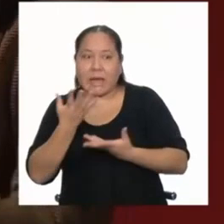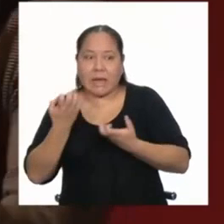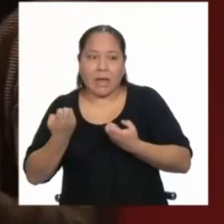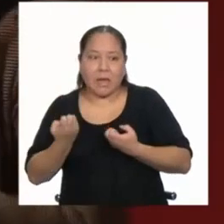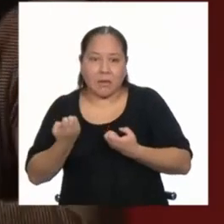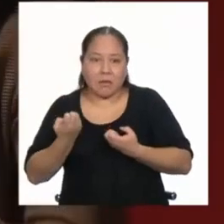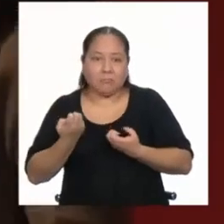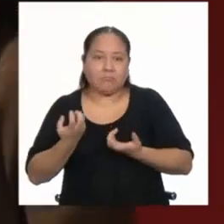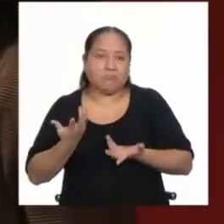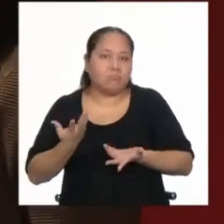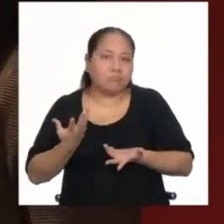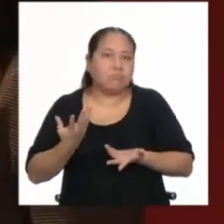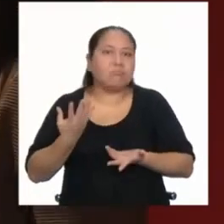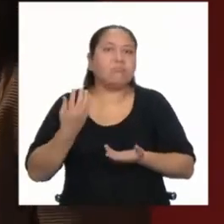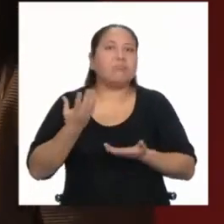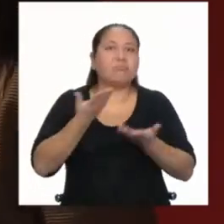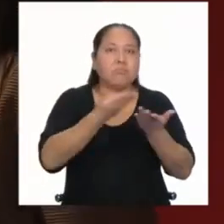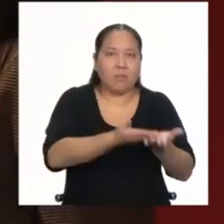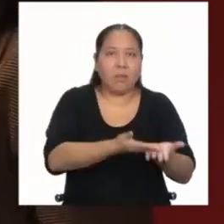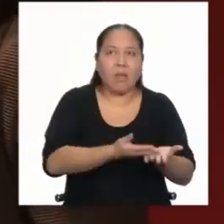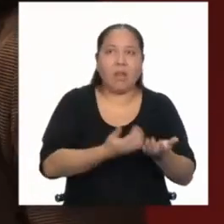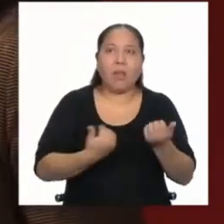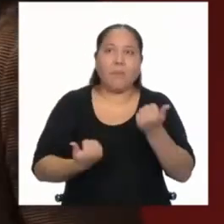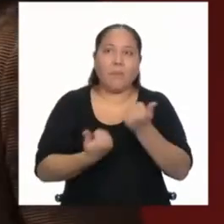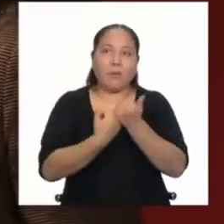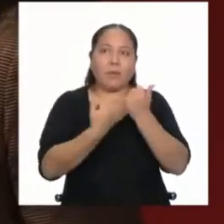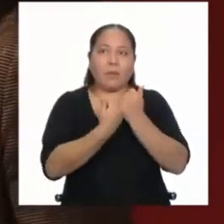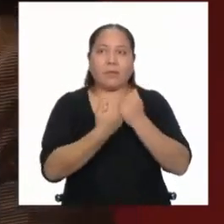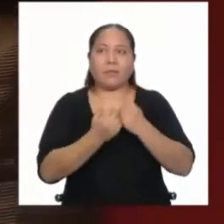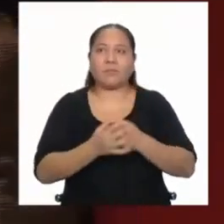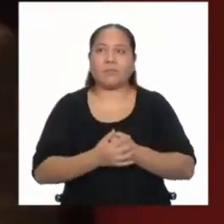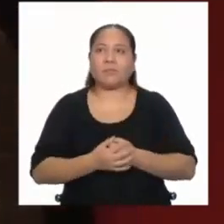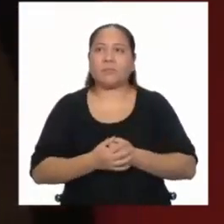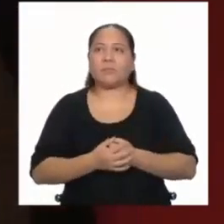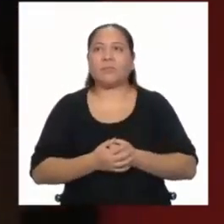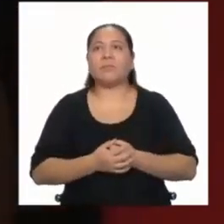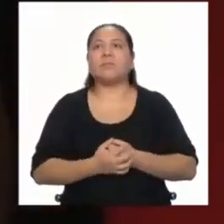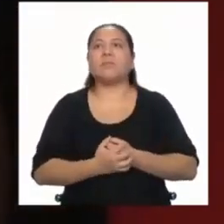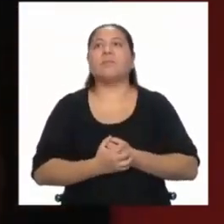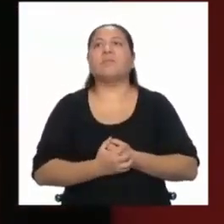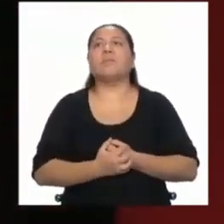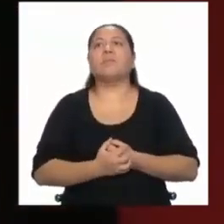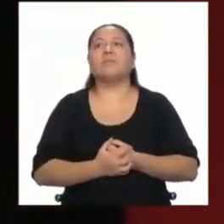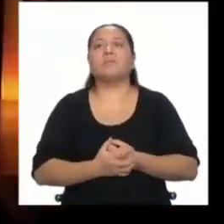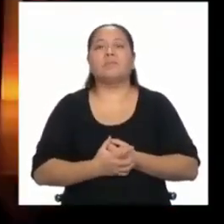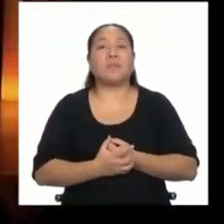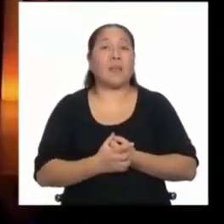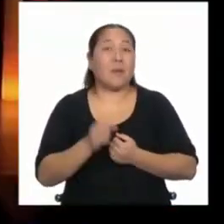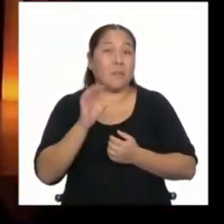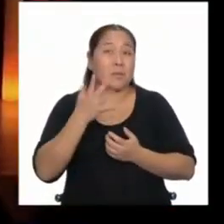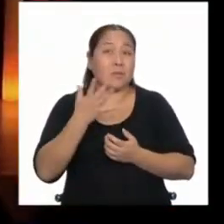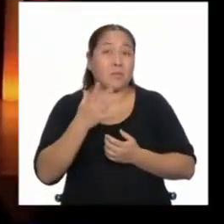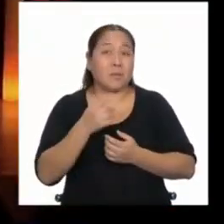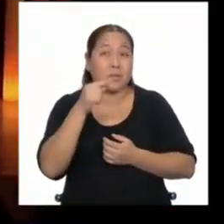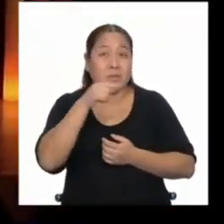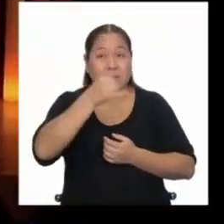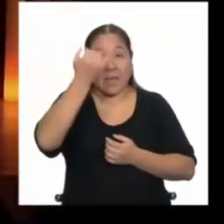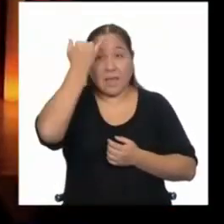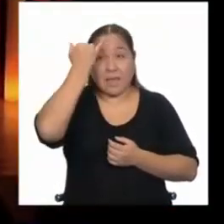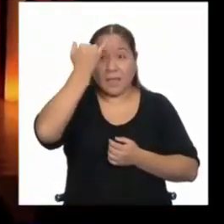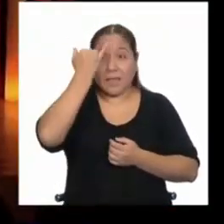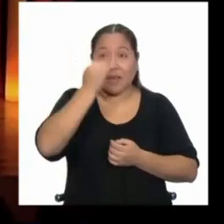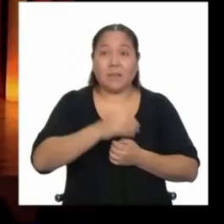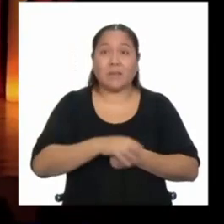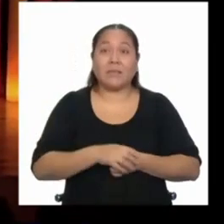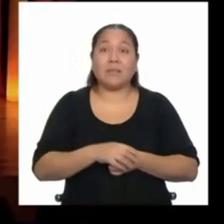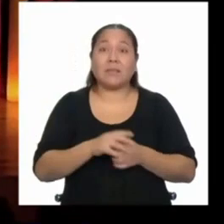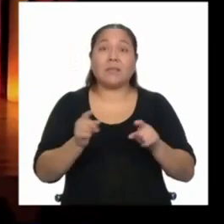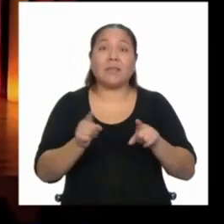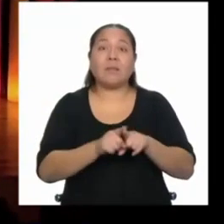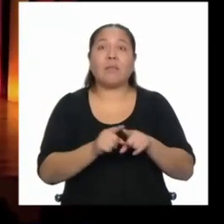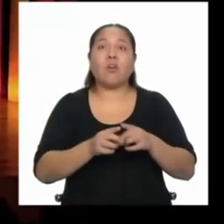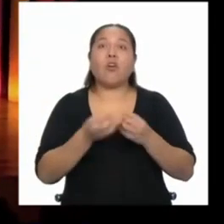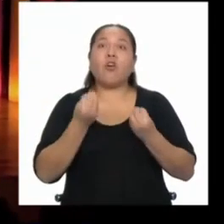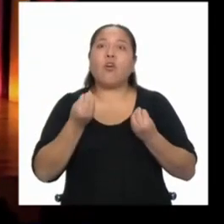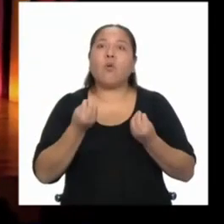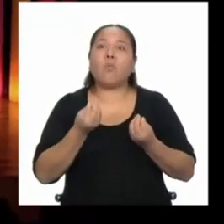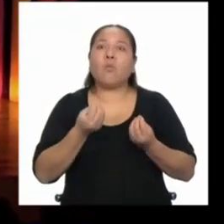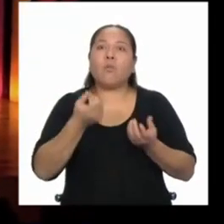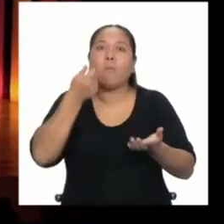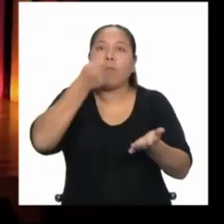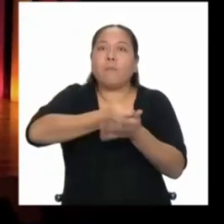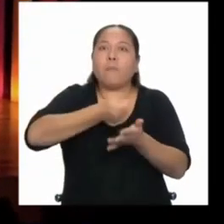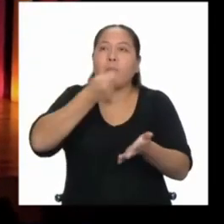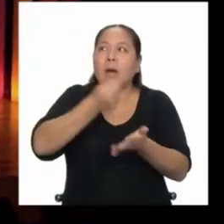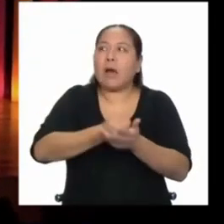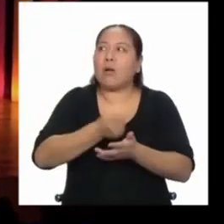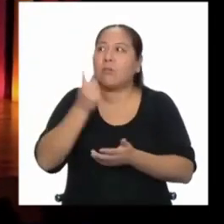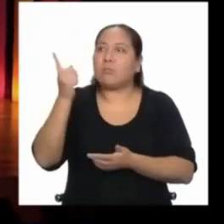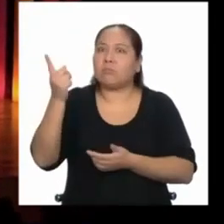tengamos esa plataforma de exposición. Entonces era un poco esa estrategia. Y también, ¿cómo hago para pagarle todo